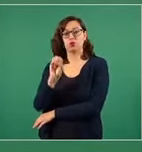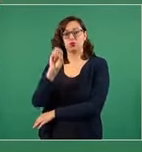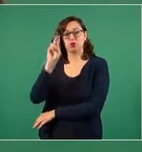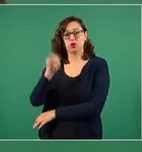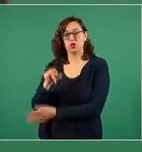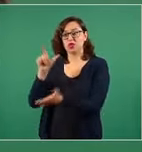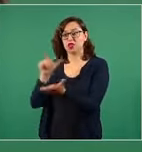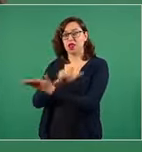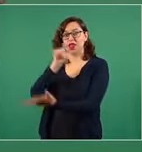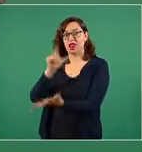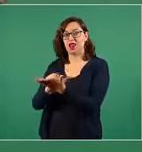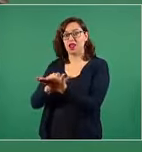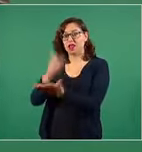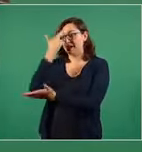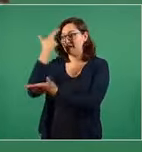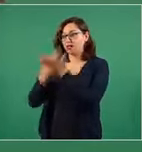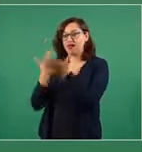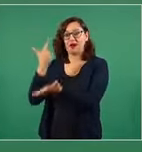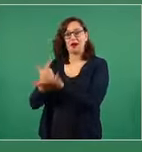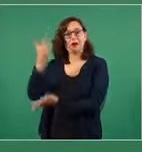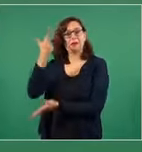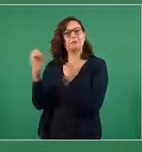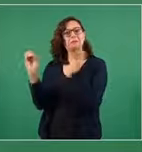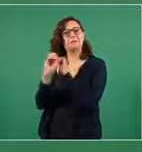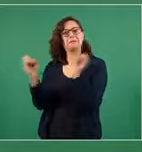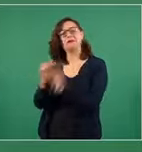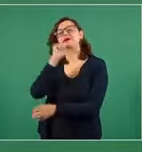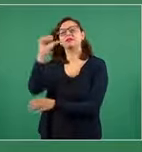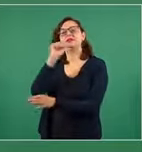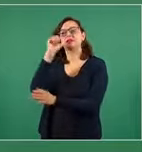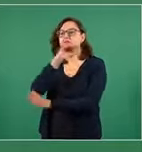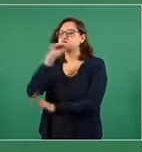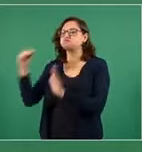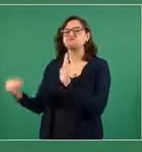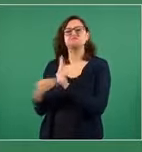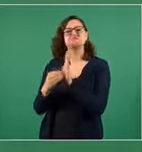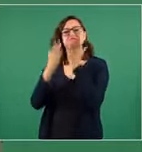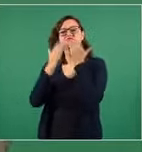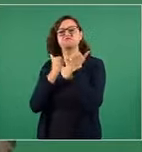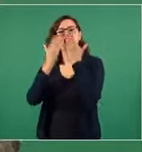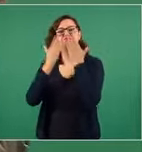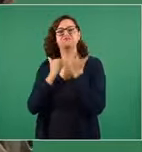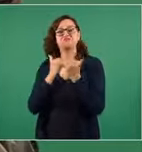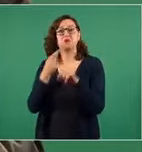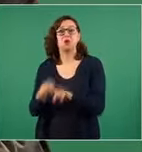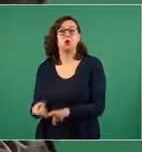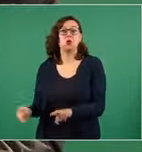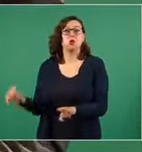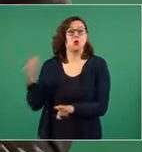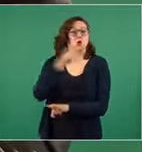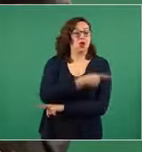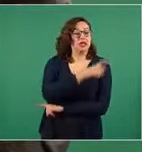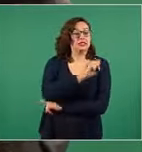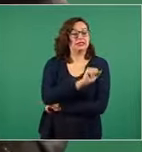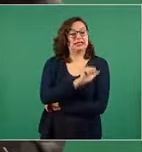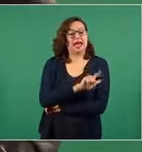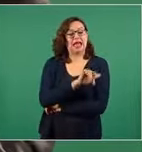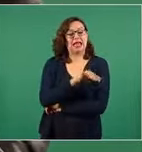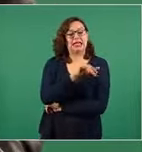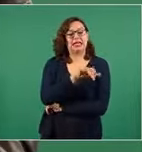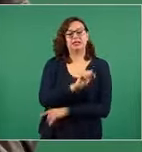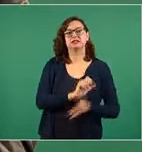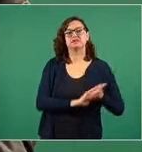casi 30 años, bueno, ayúdenme a hacer la cuenta, desde